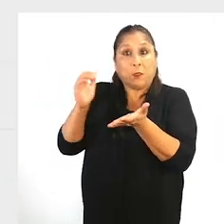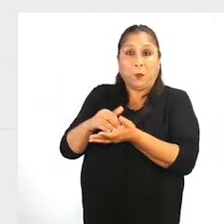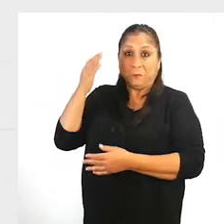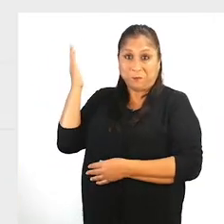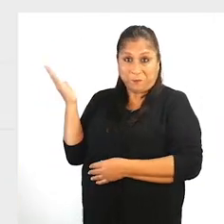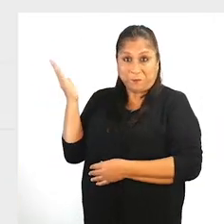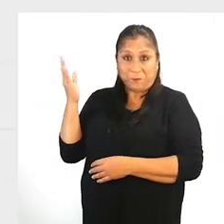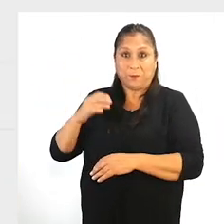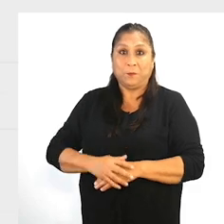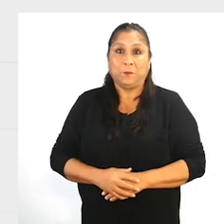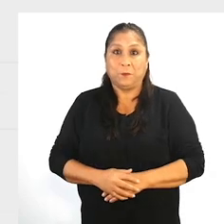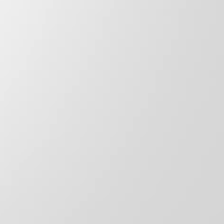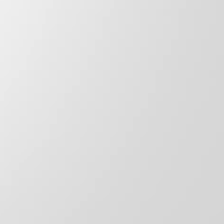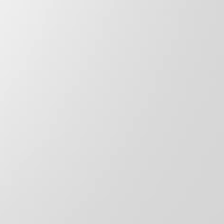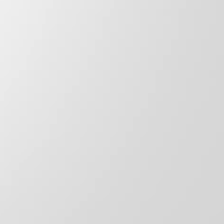en...